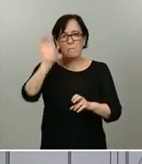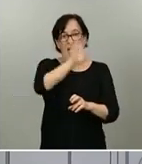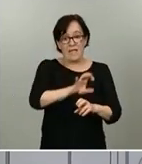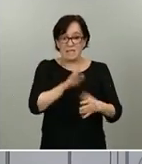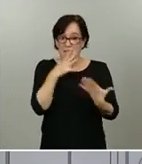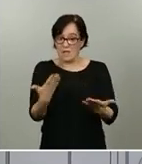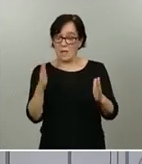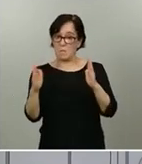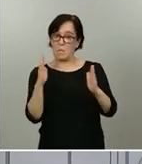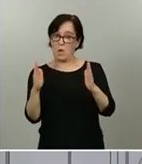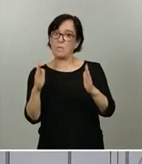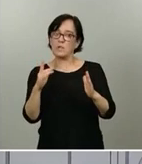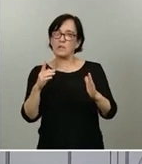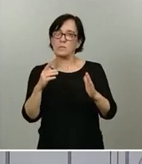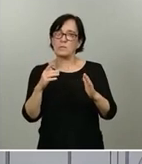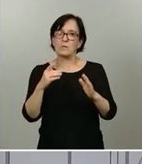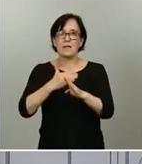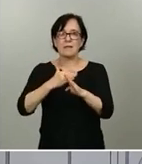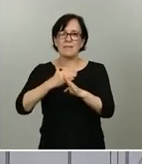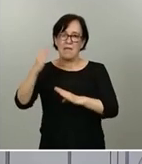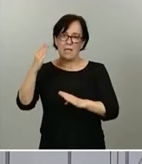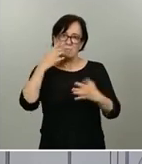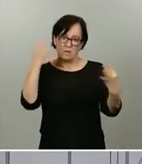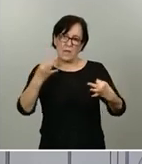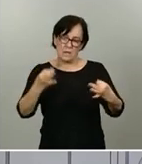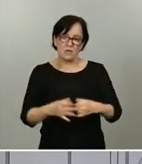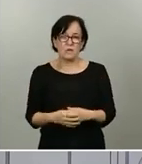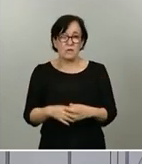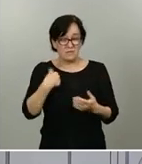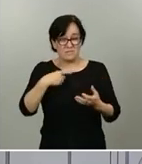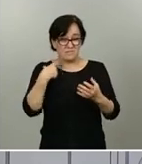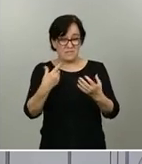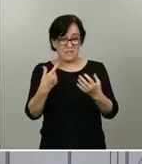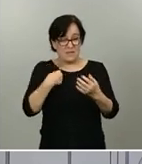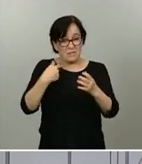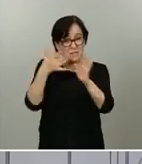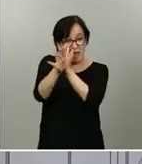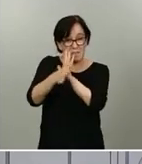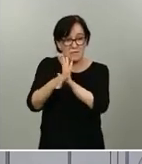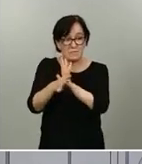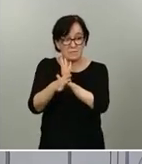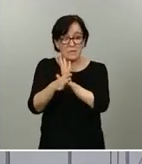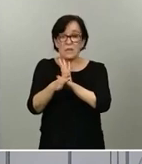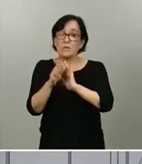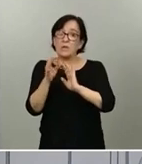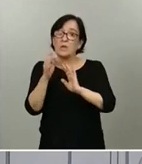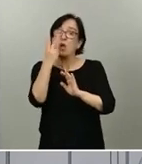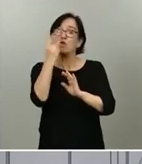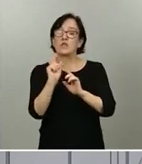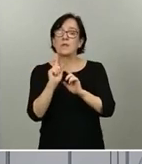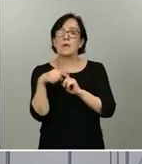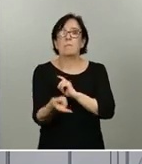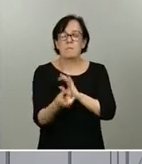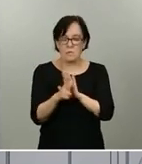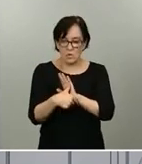consideraban de ante riesgo. Yo creo que, simplemente diciendo esto, entenderán que lo que pasó dos días más tarde, o el